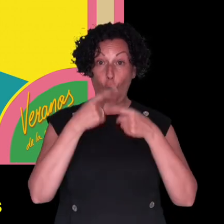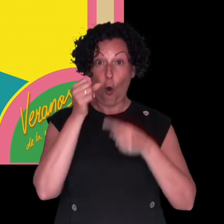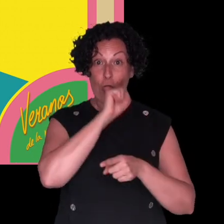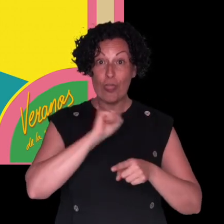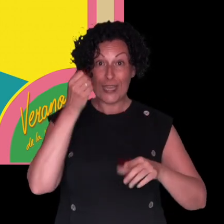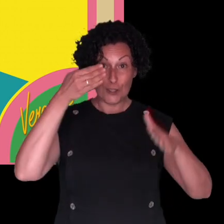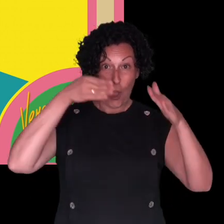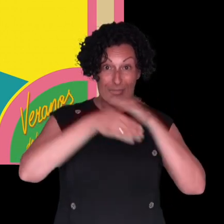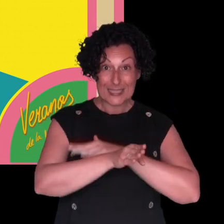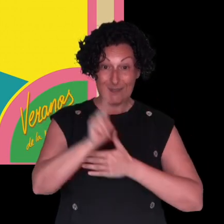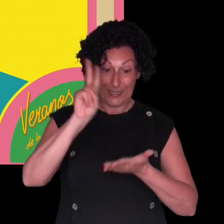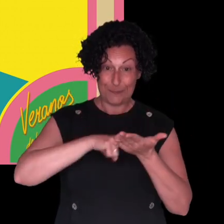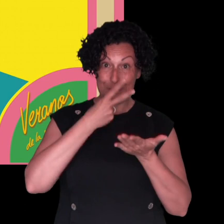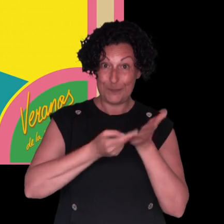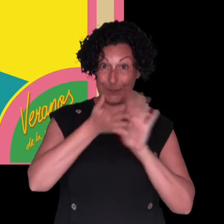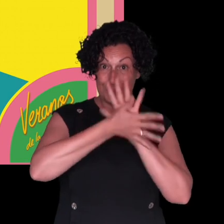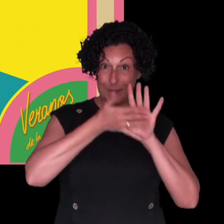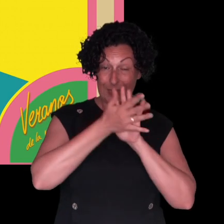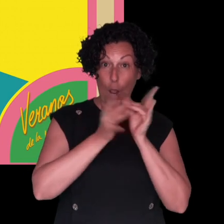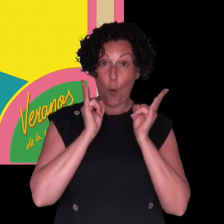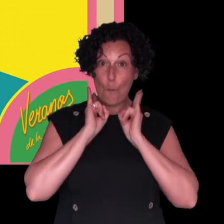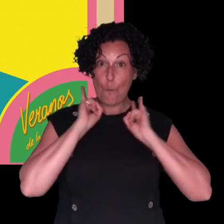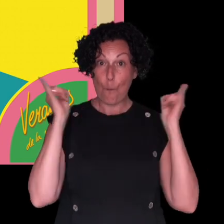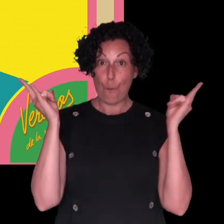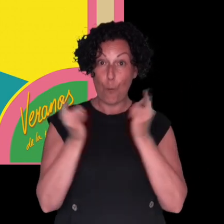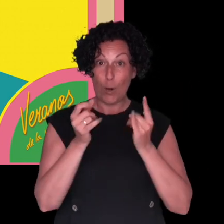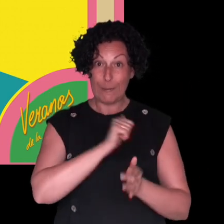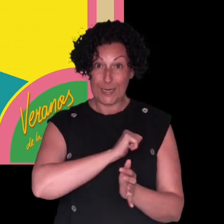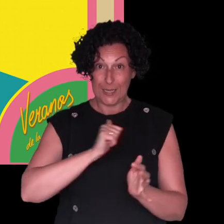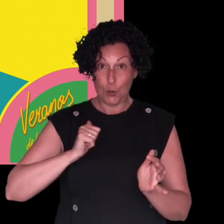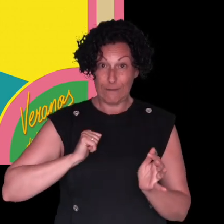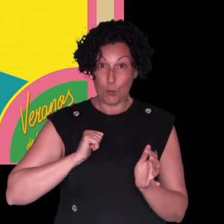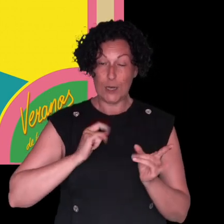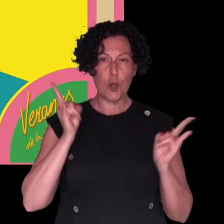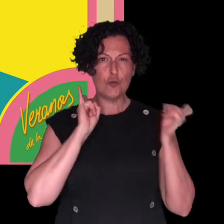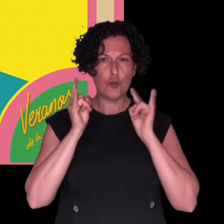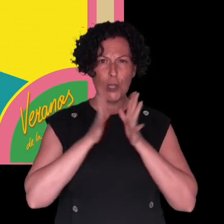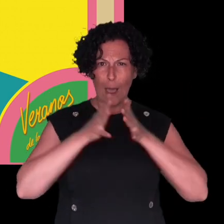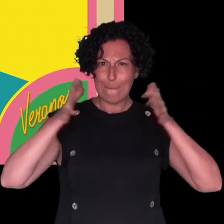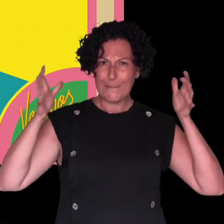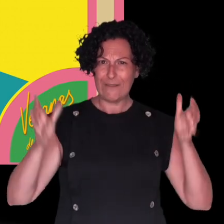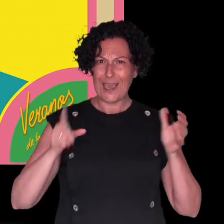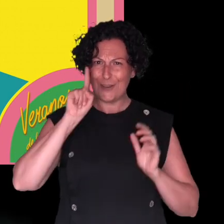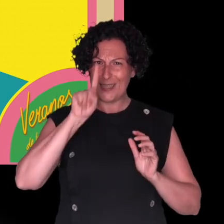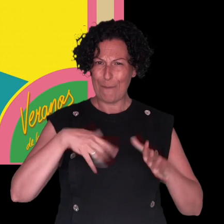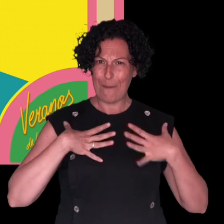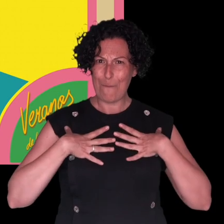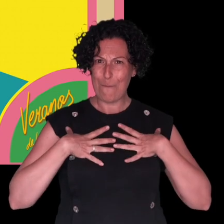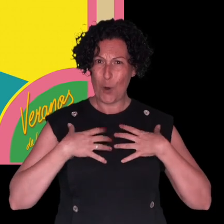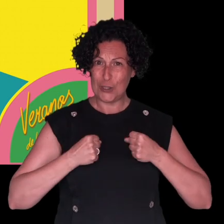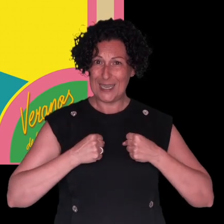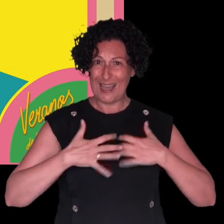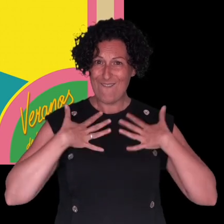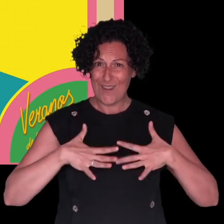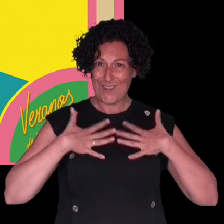accesibles interpretados en lengua de signos, con equipos de bucle magnético individual, sonido amplificado